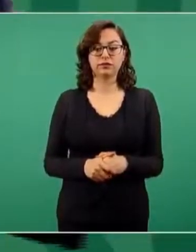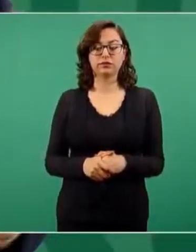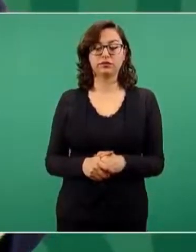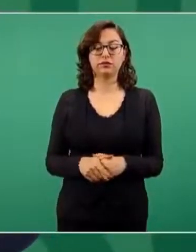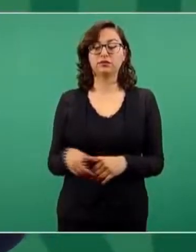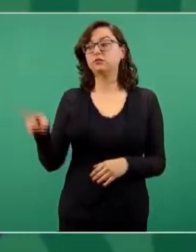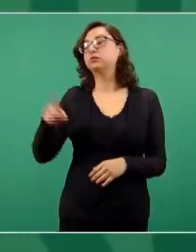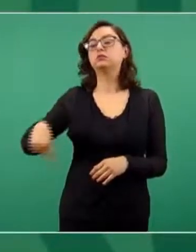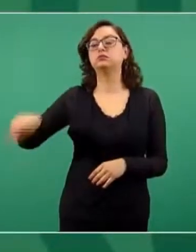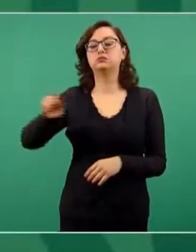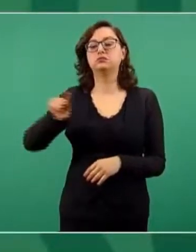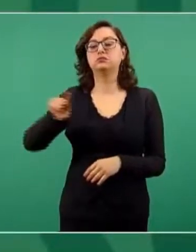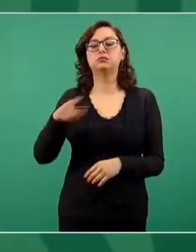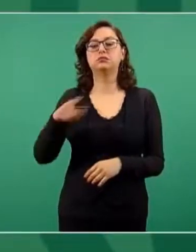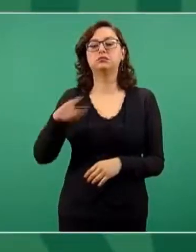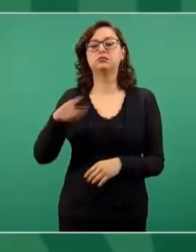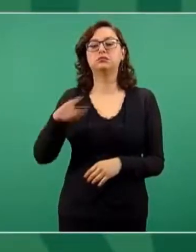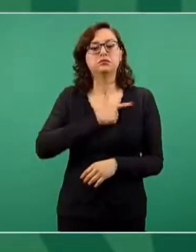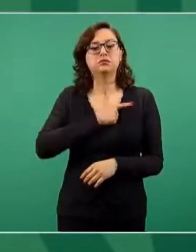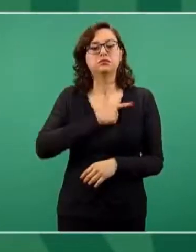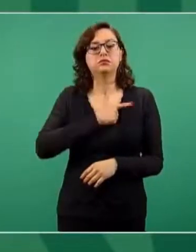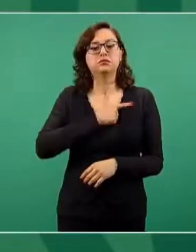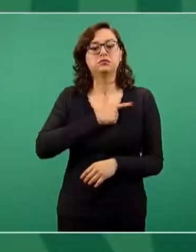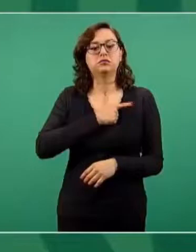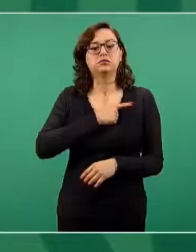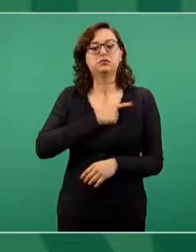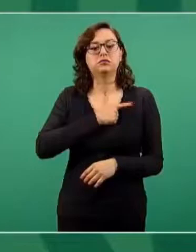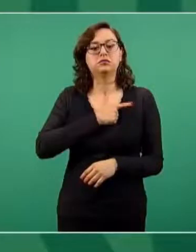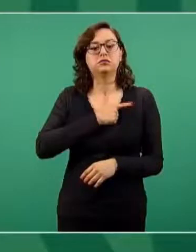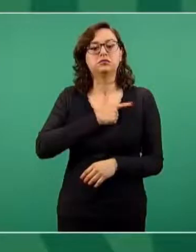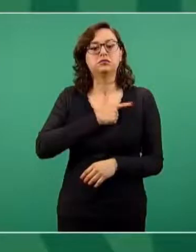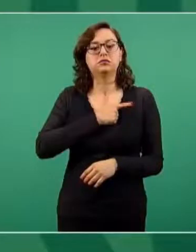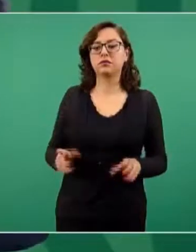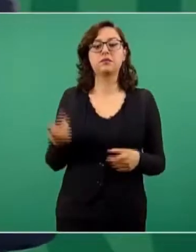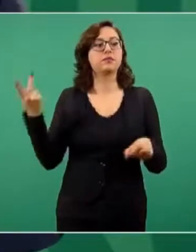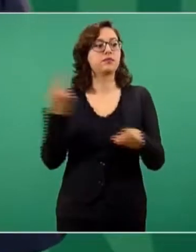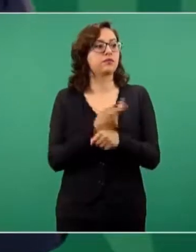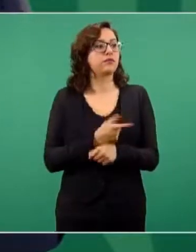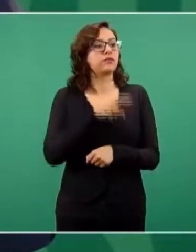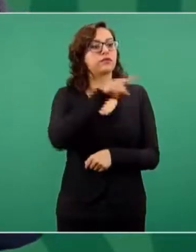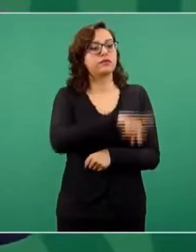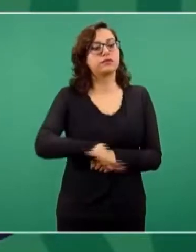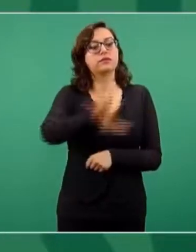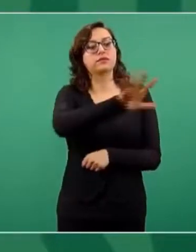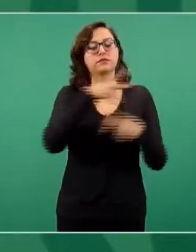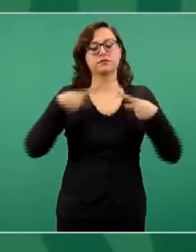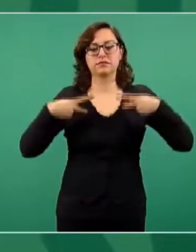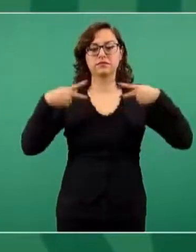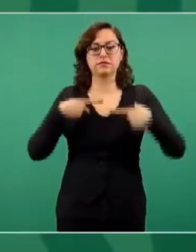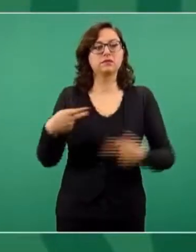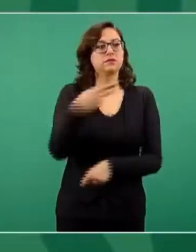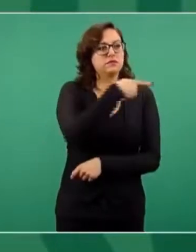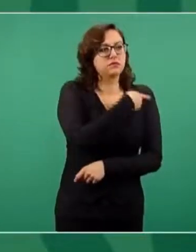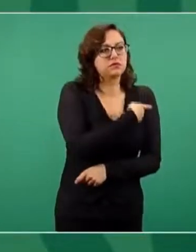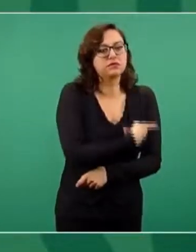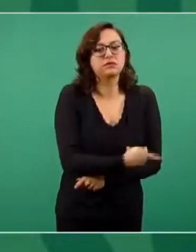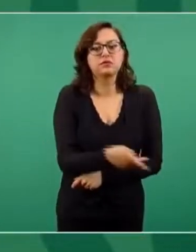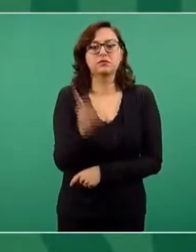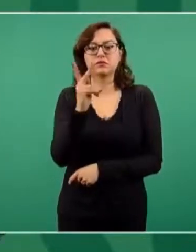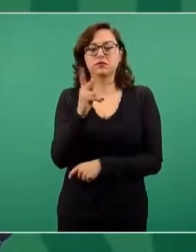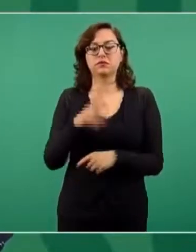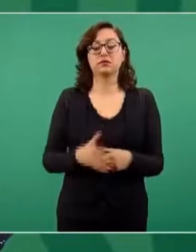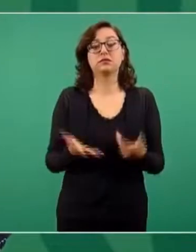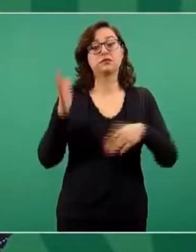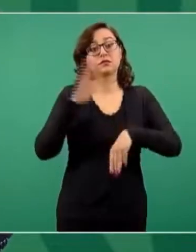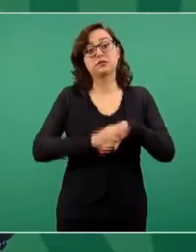saqueo se empobreció el pueblo. Bueno, por este grupo y por su política de saqueo creció la